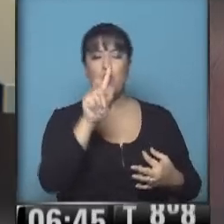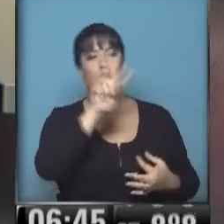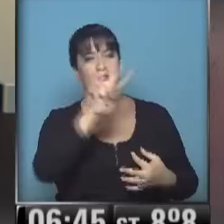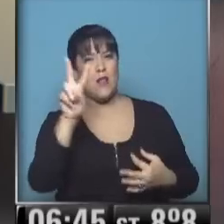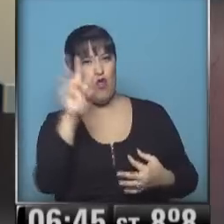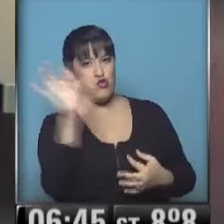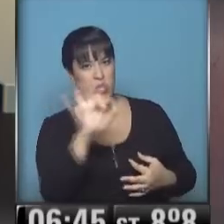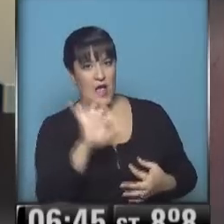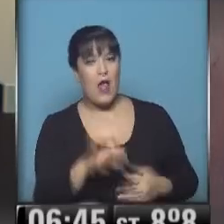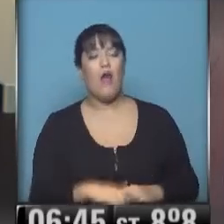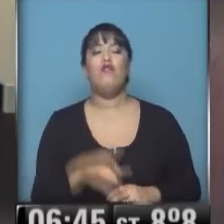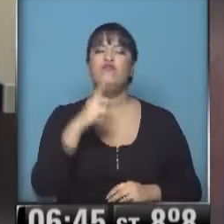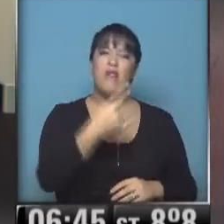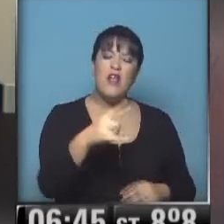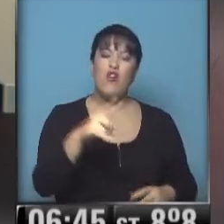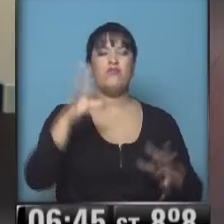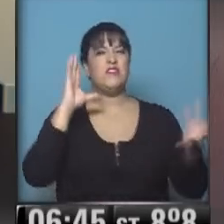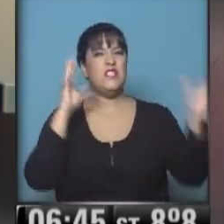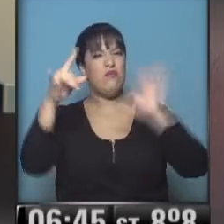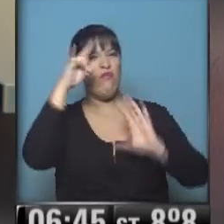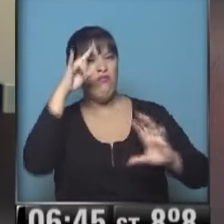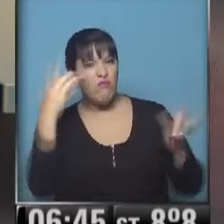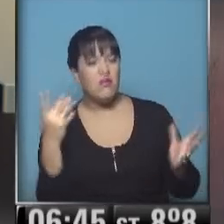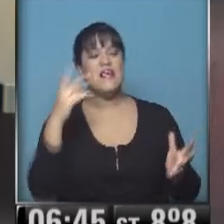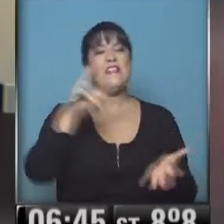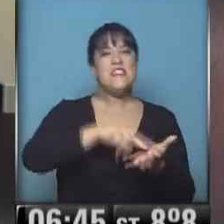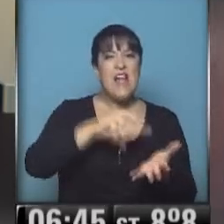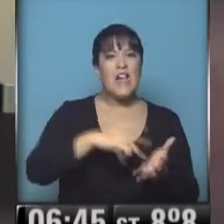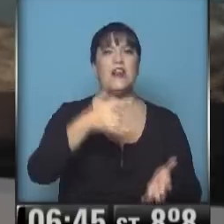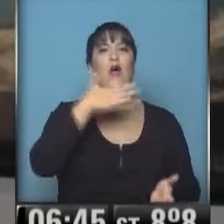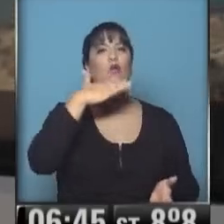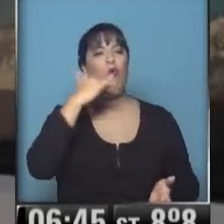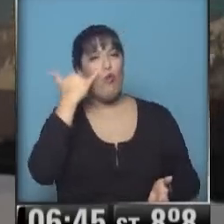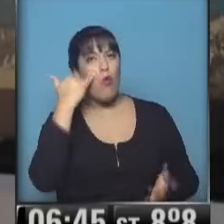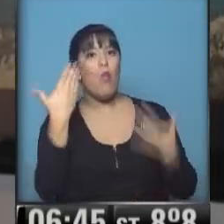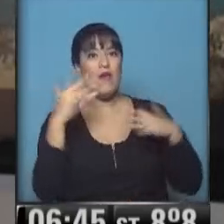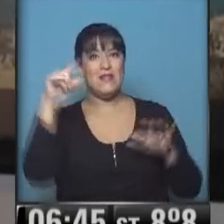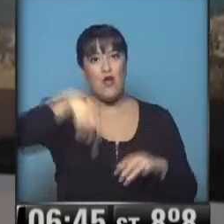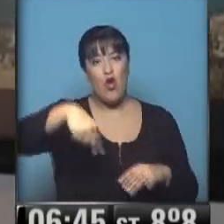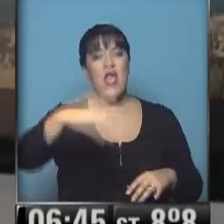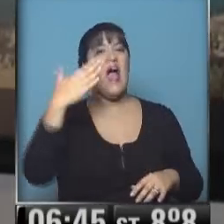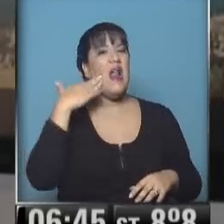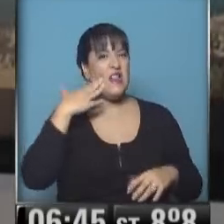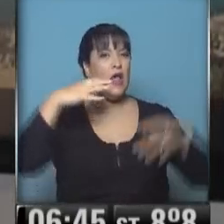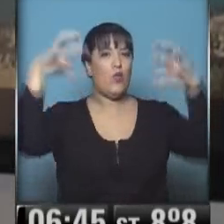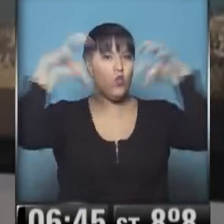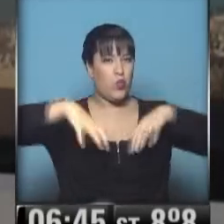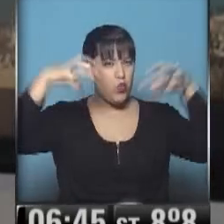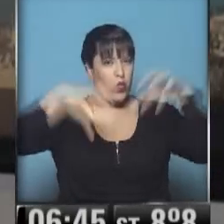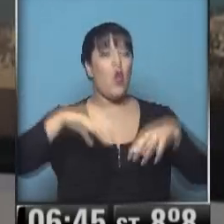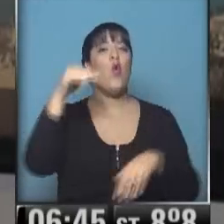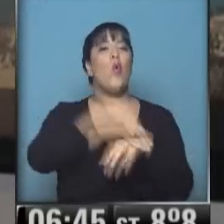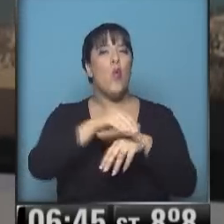Y se mantiene un poco inestable en Salta y en Jujuy, donde puede caer en horas de la tarde algún chaparrón asociado a la entrada